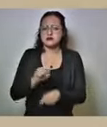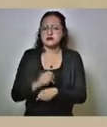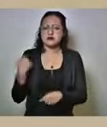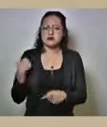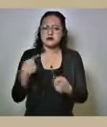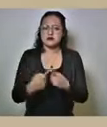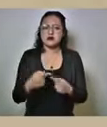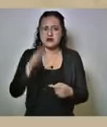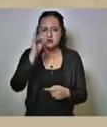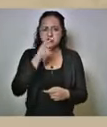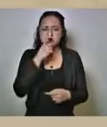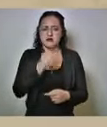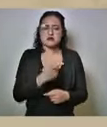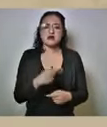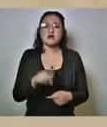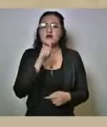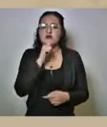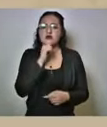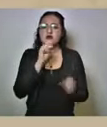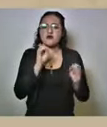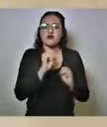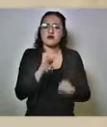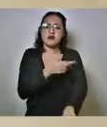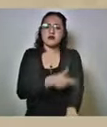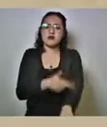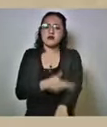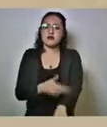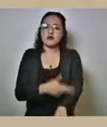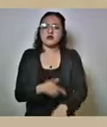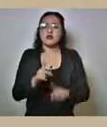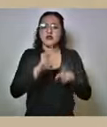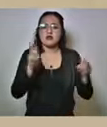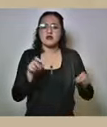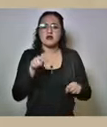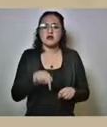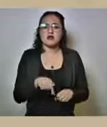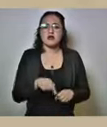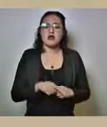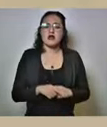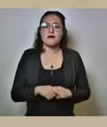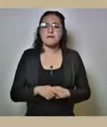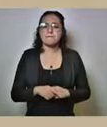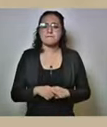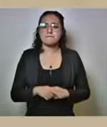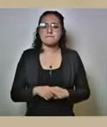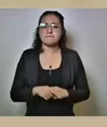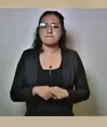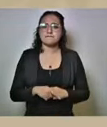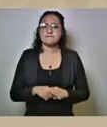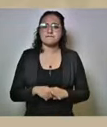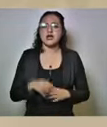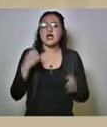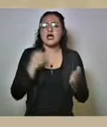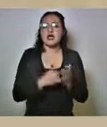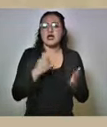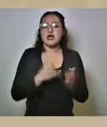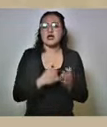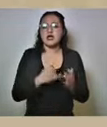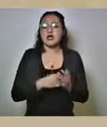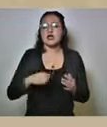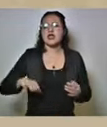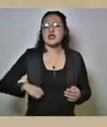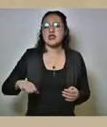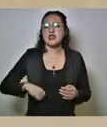empresarios habían mencionado que todavía no había una resolución en el tema de la baja de tasa de interés de los créditos para empresarios